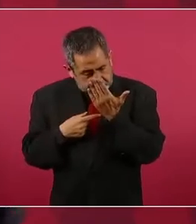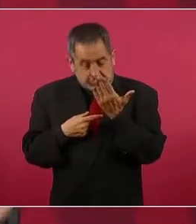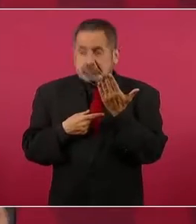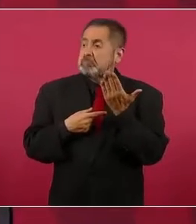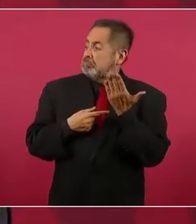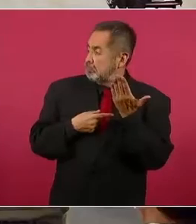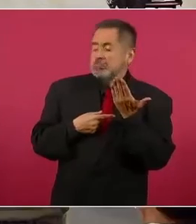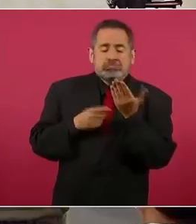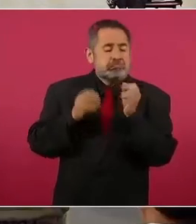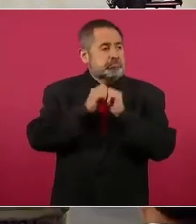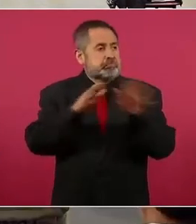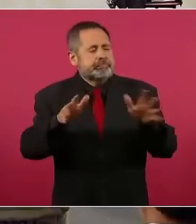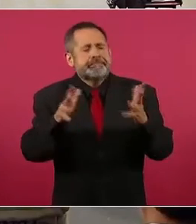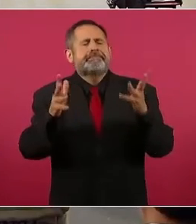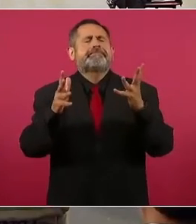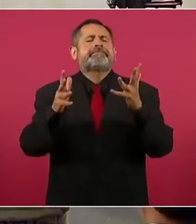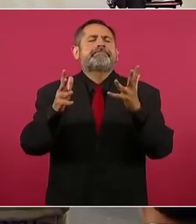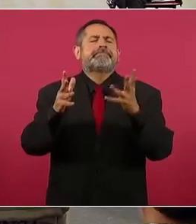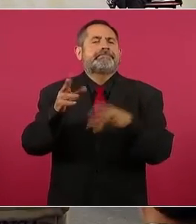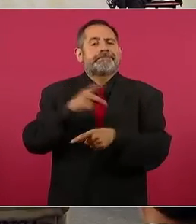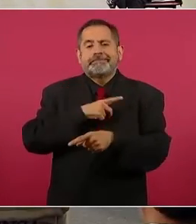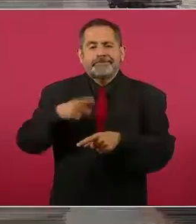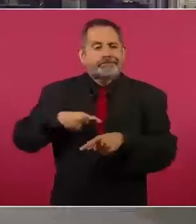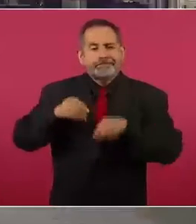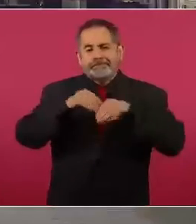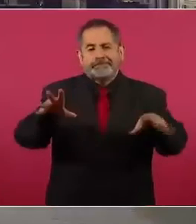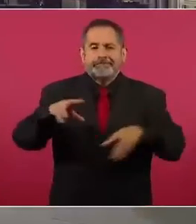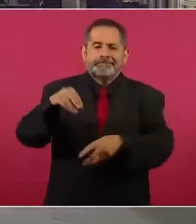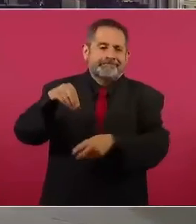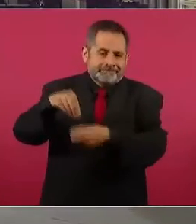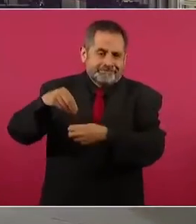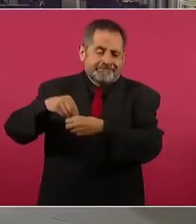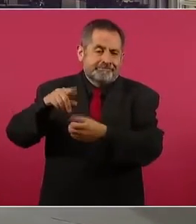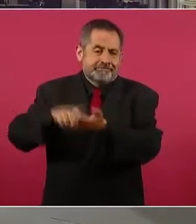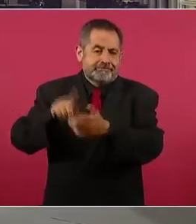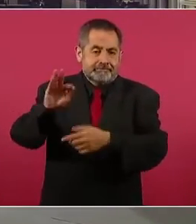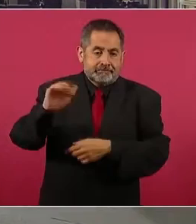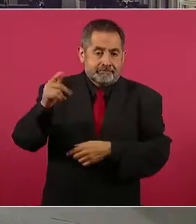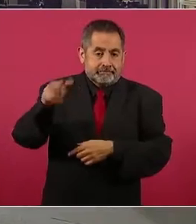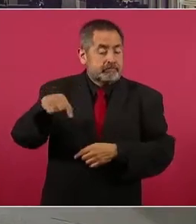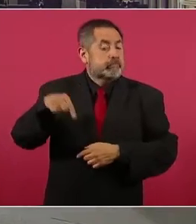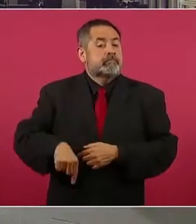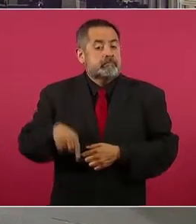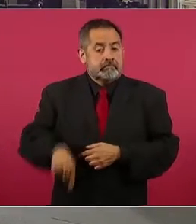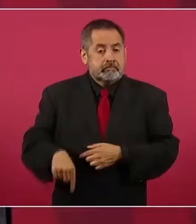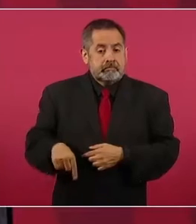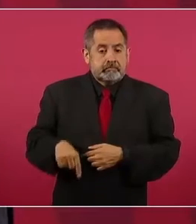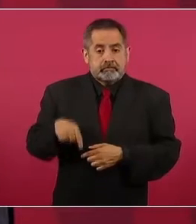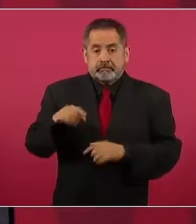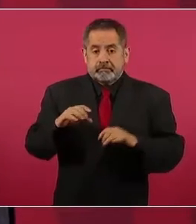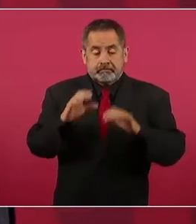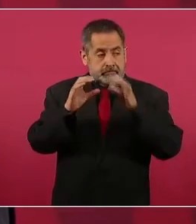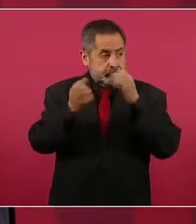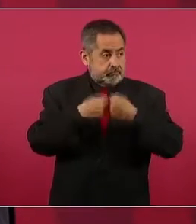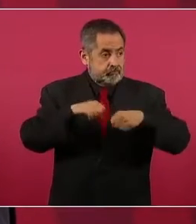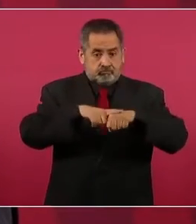dio a conocer. ¿Quién publicó esa información? Aquí de comunicación,